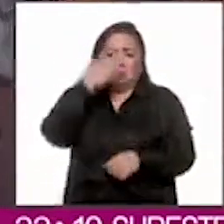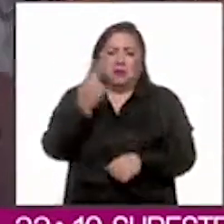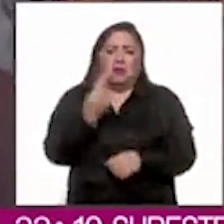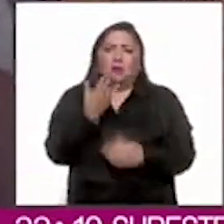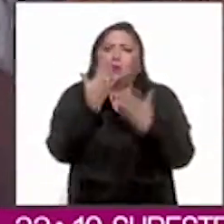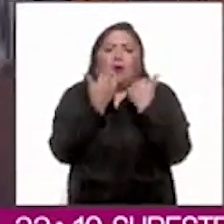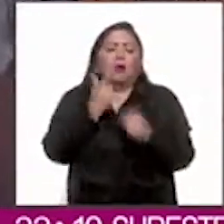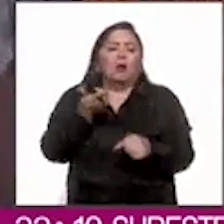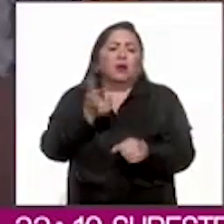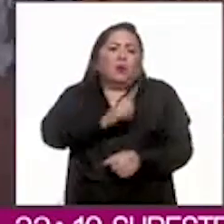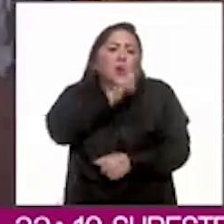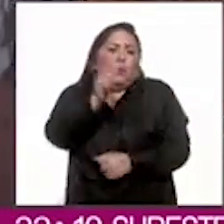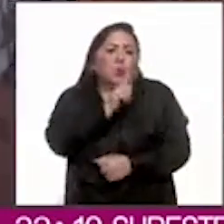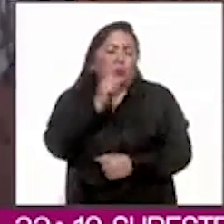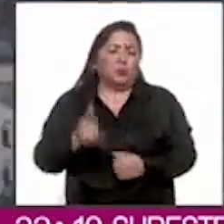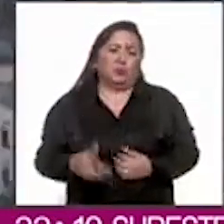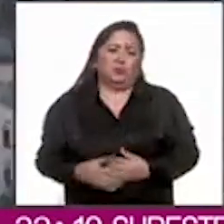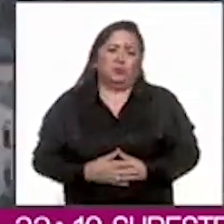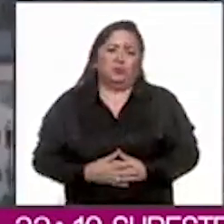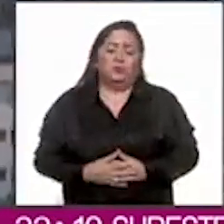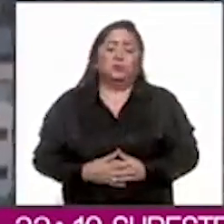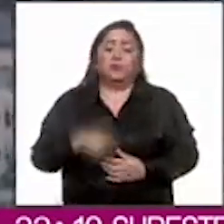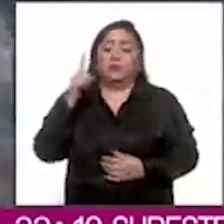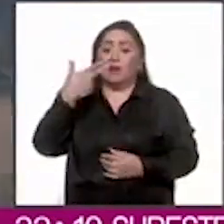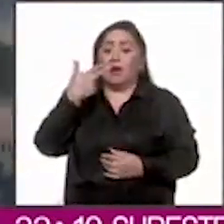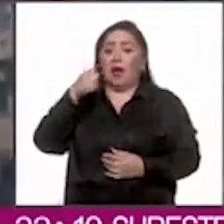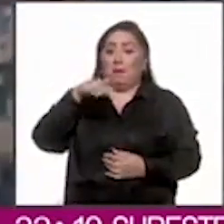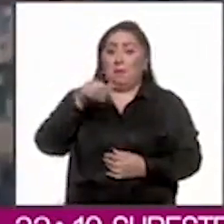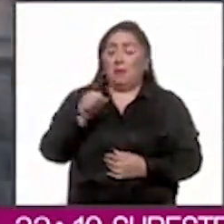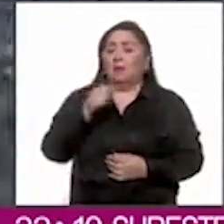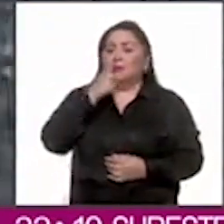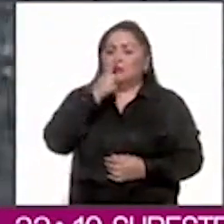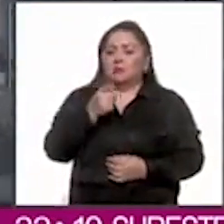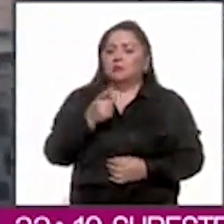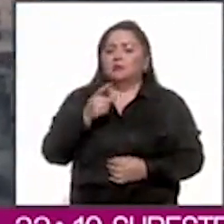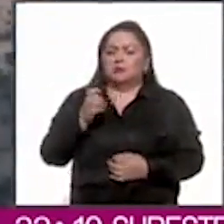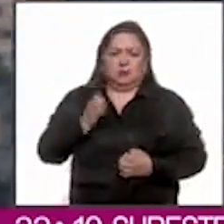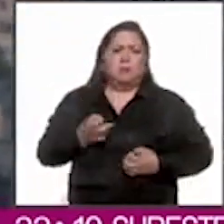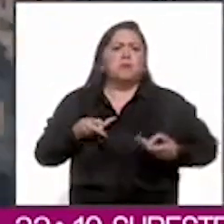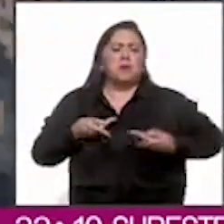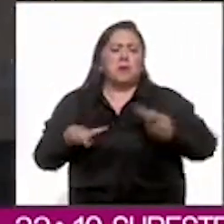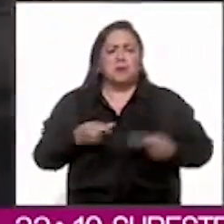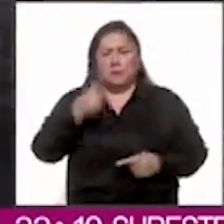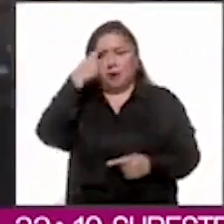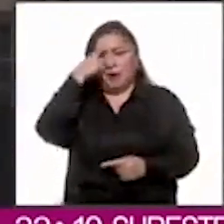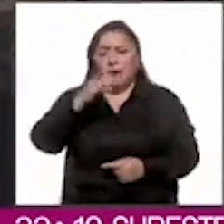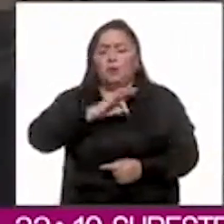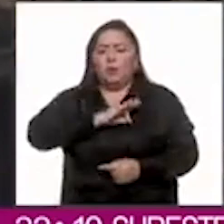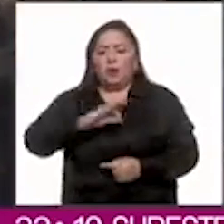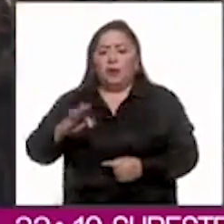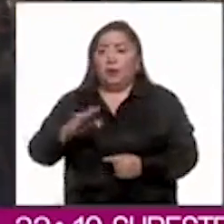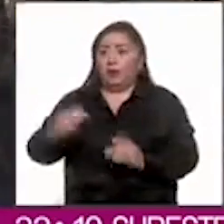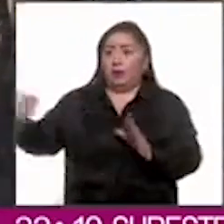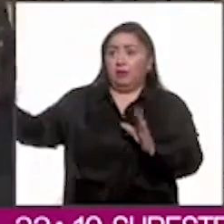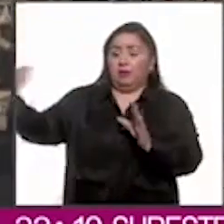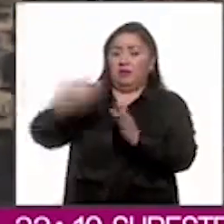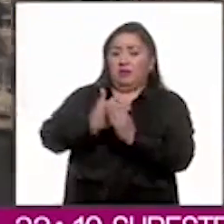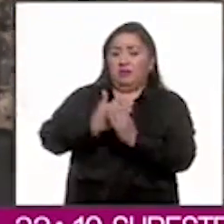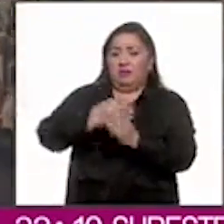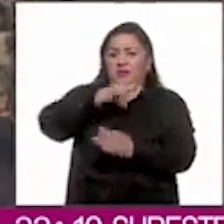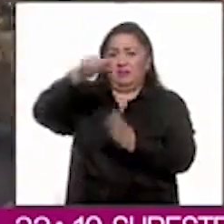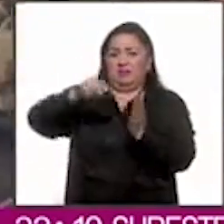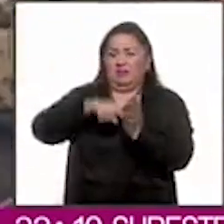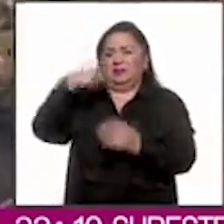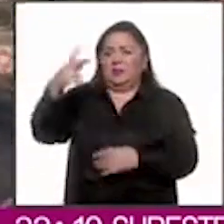de electricidad. Hamas aseguró estar preparada para enfrentar una invasión terrestre